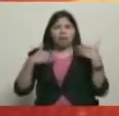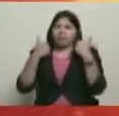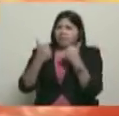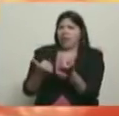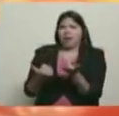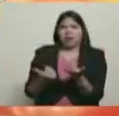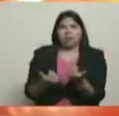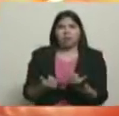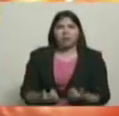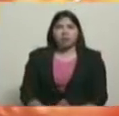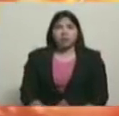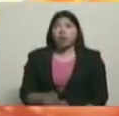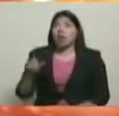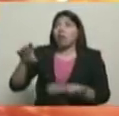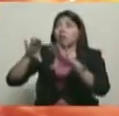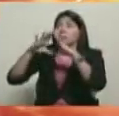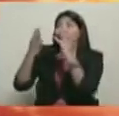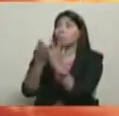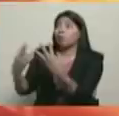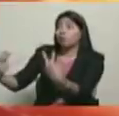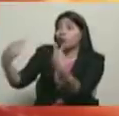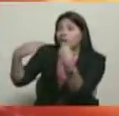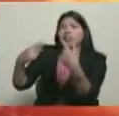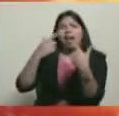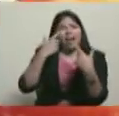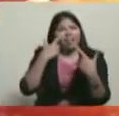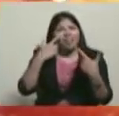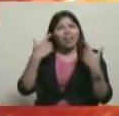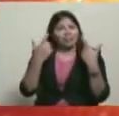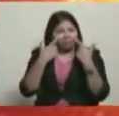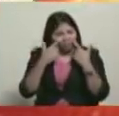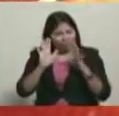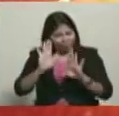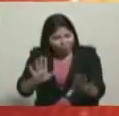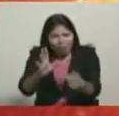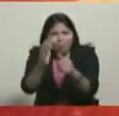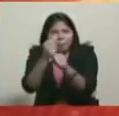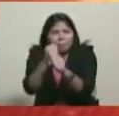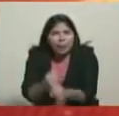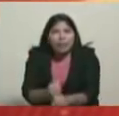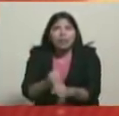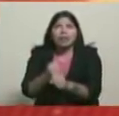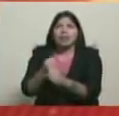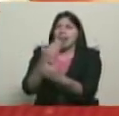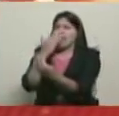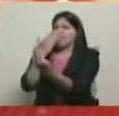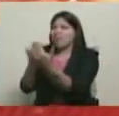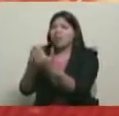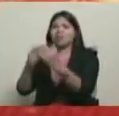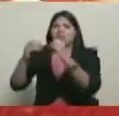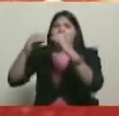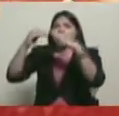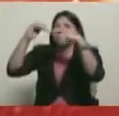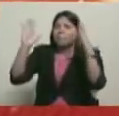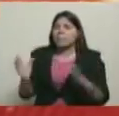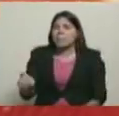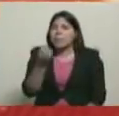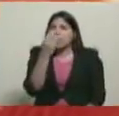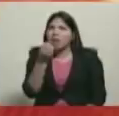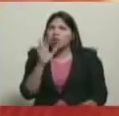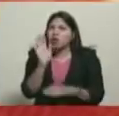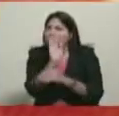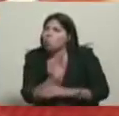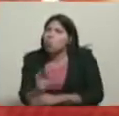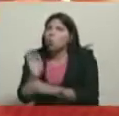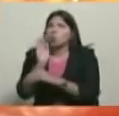verá el mundo dentro de rádico las manifestaciones. Ya aquí ofrece el Palacio de Miraflores. Gente cuidando el Palacio del Pueblo, el Palacio que le entregó